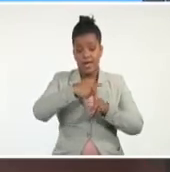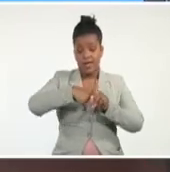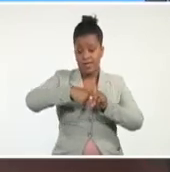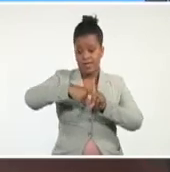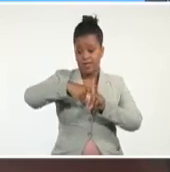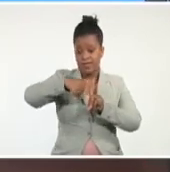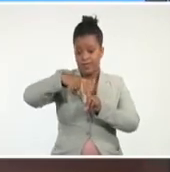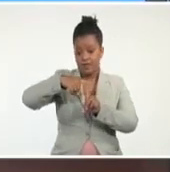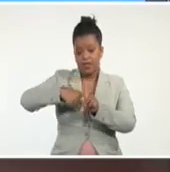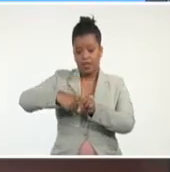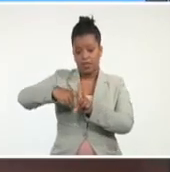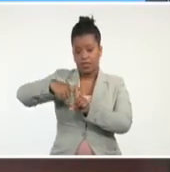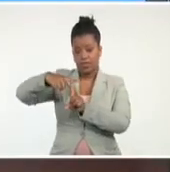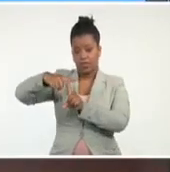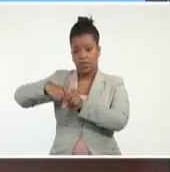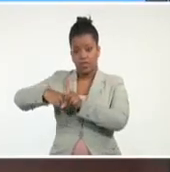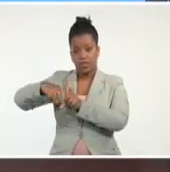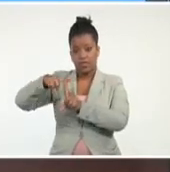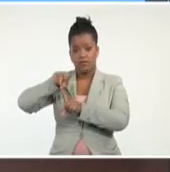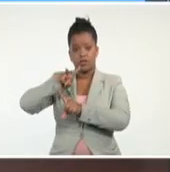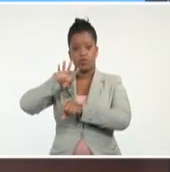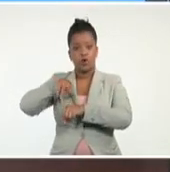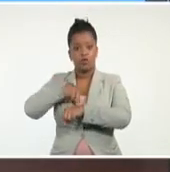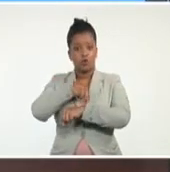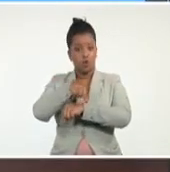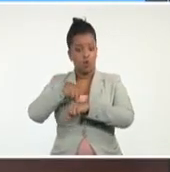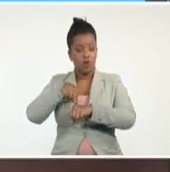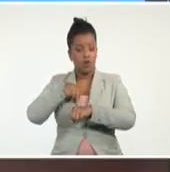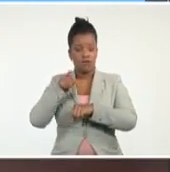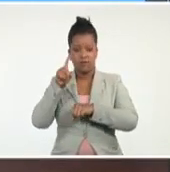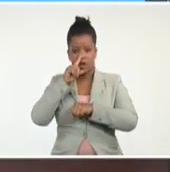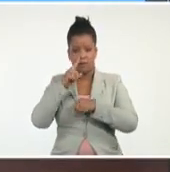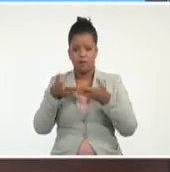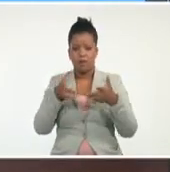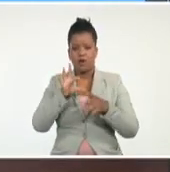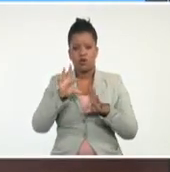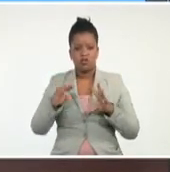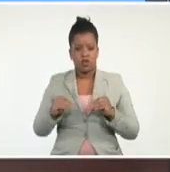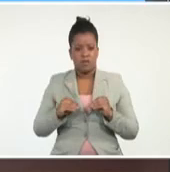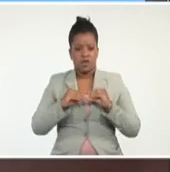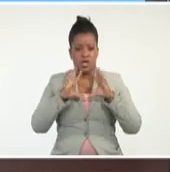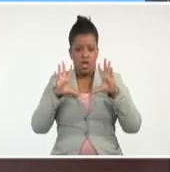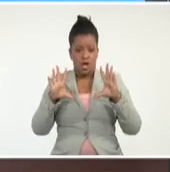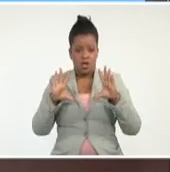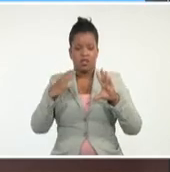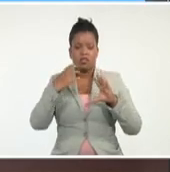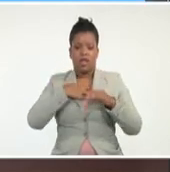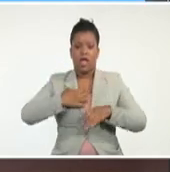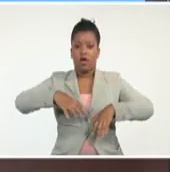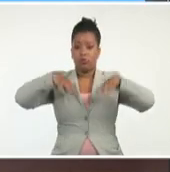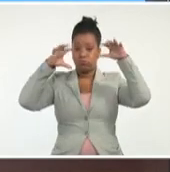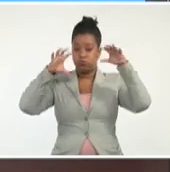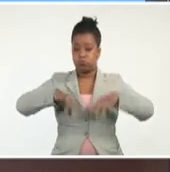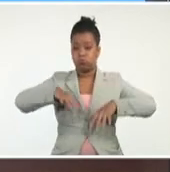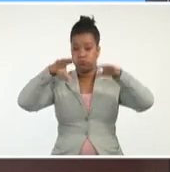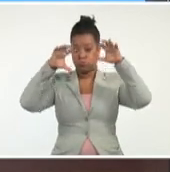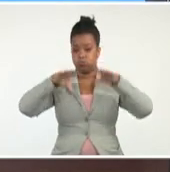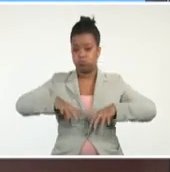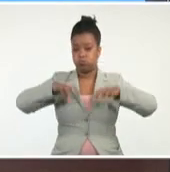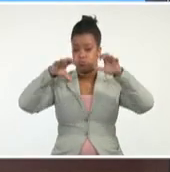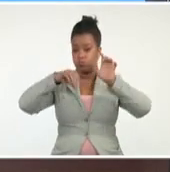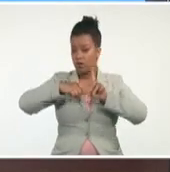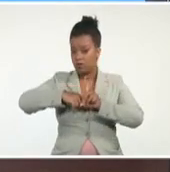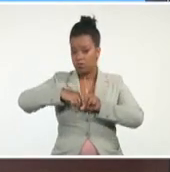24 horas, finalizando a las 8 de esta mañana, había caído más de 100 milímetros en las